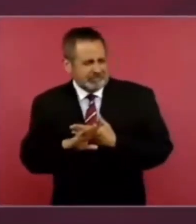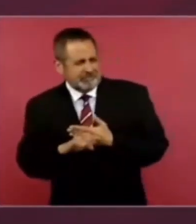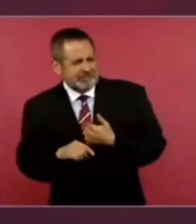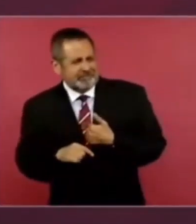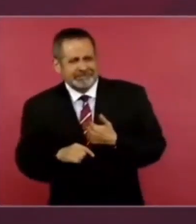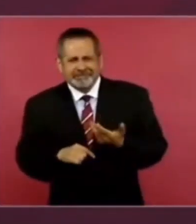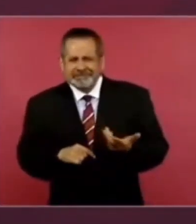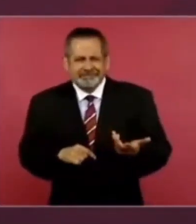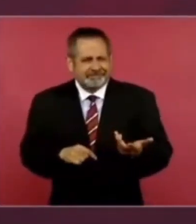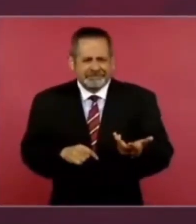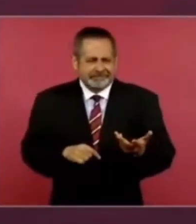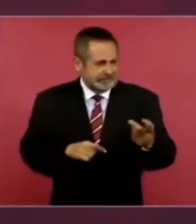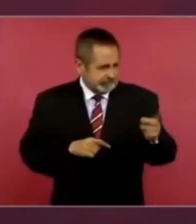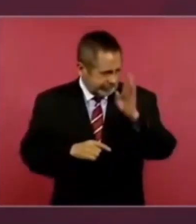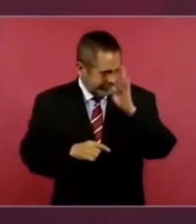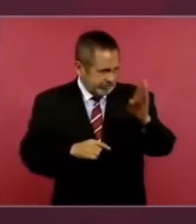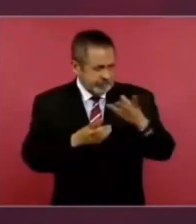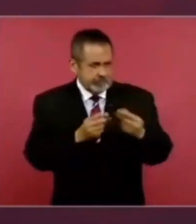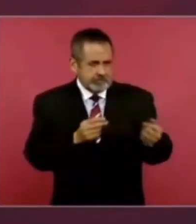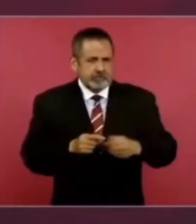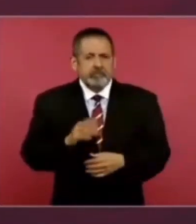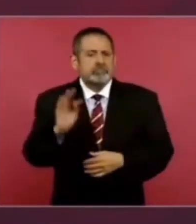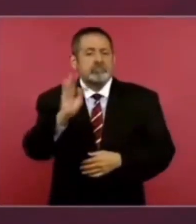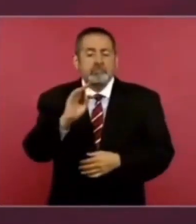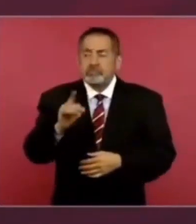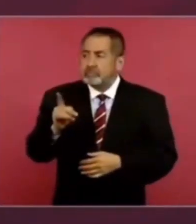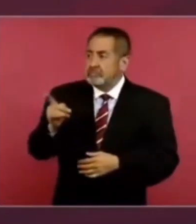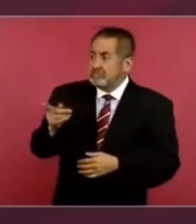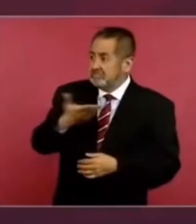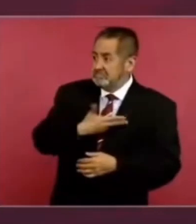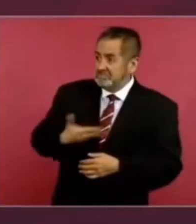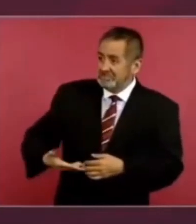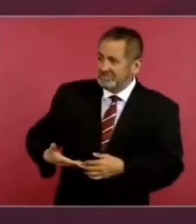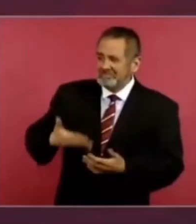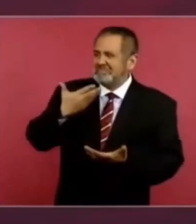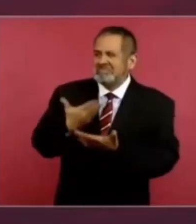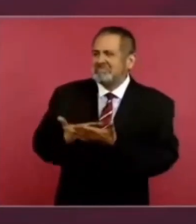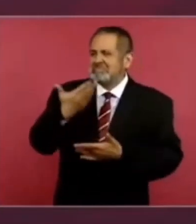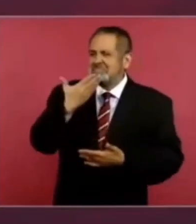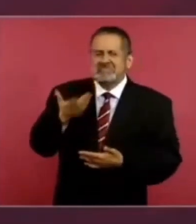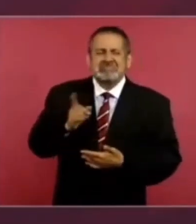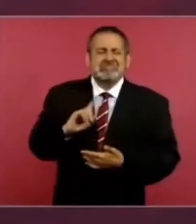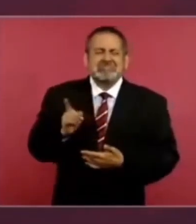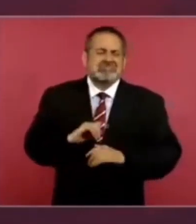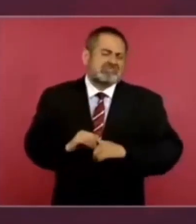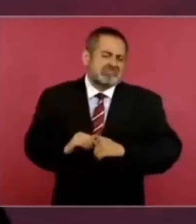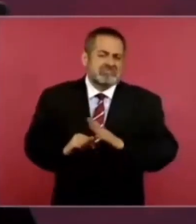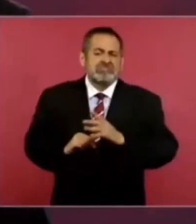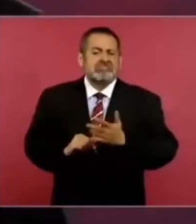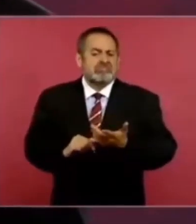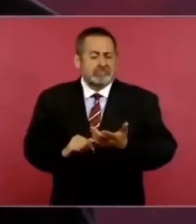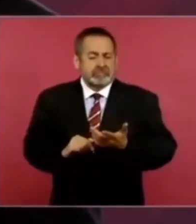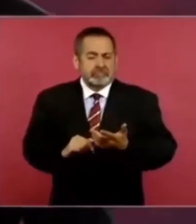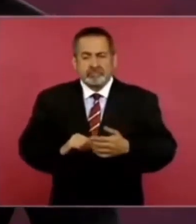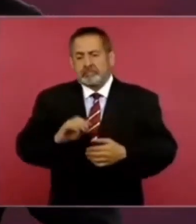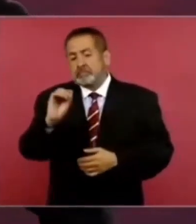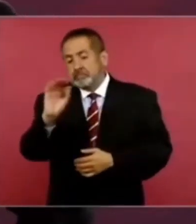Si no les cae bien el presidente o consideran que el presidente